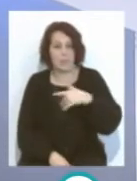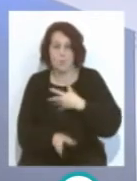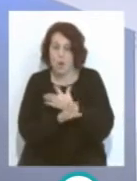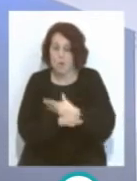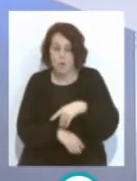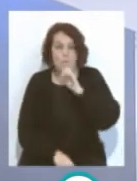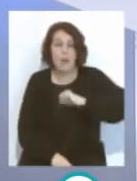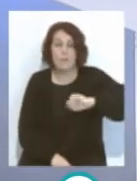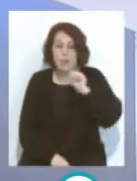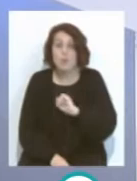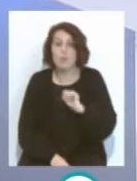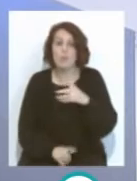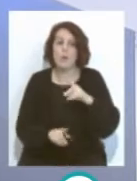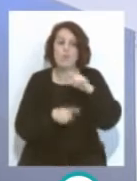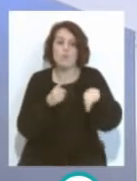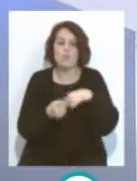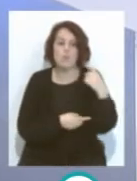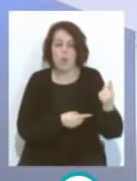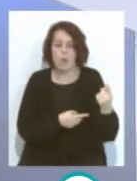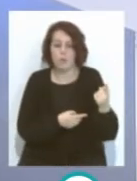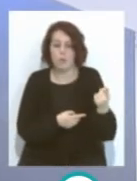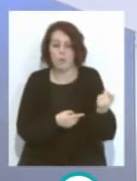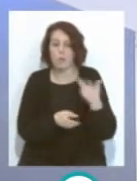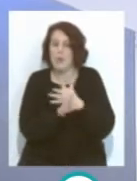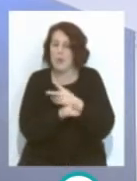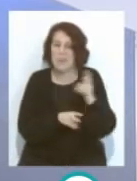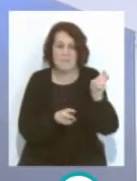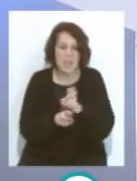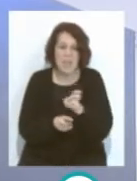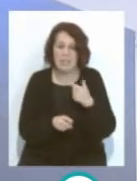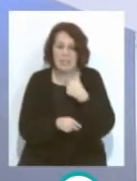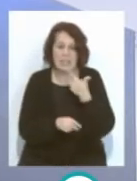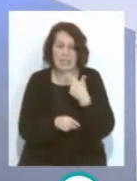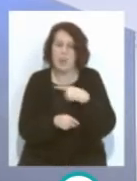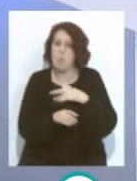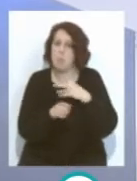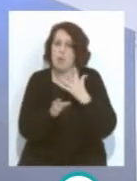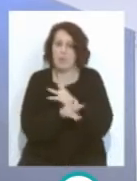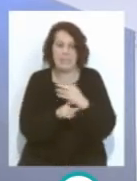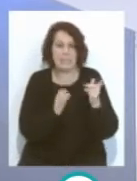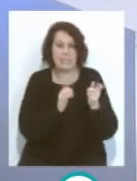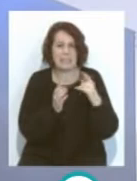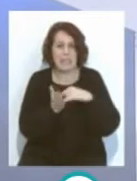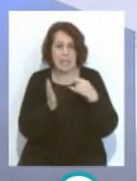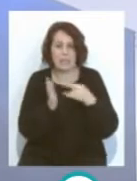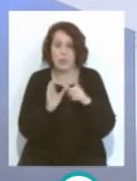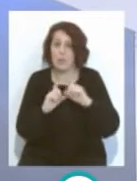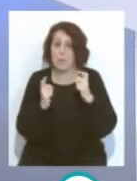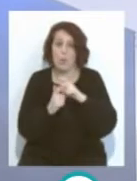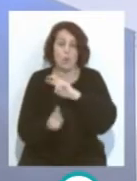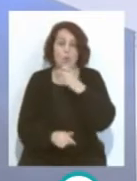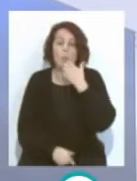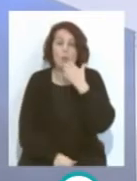encanta como jugador, pero luego se va en esa... Jugadores que vienen, que han sido jugadores técnicos y ven en otro equipo, como el caso de